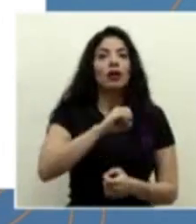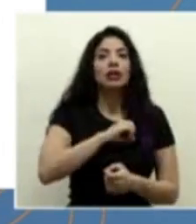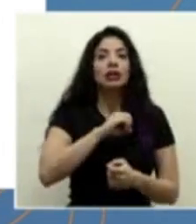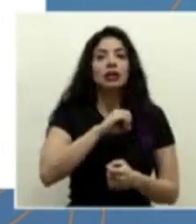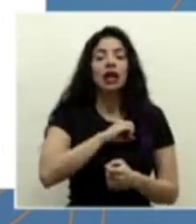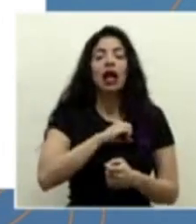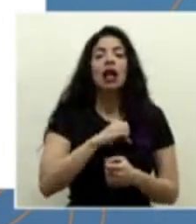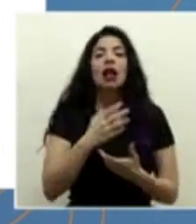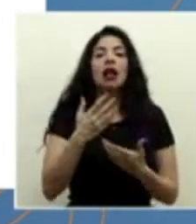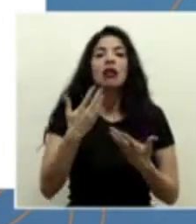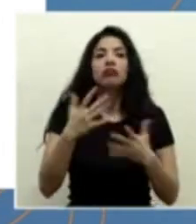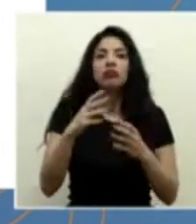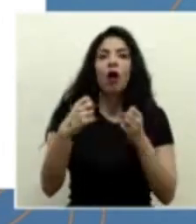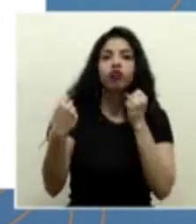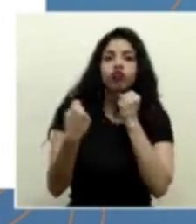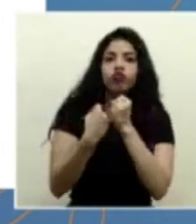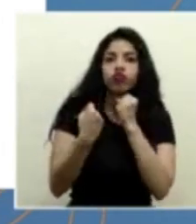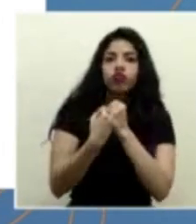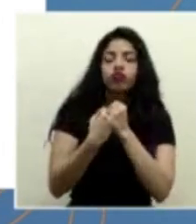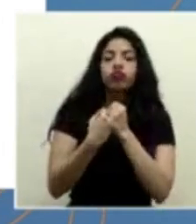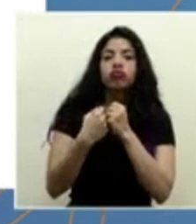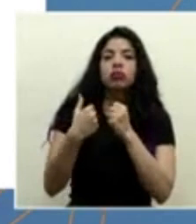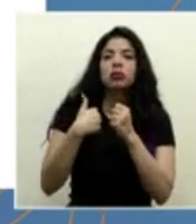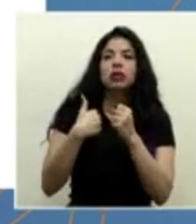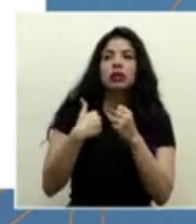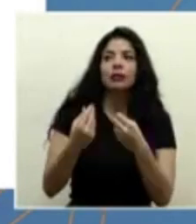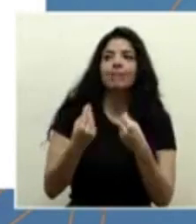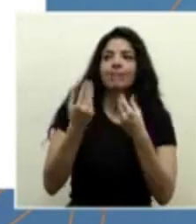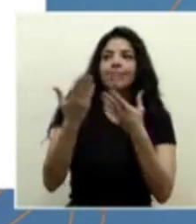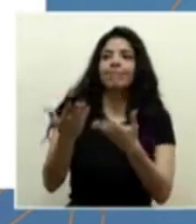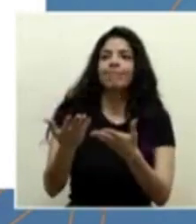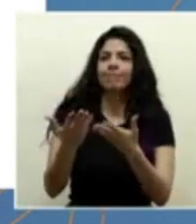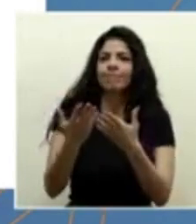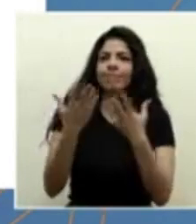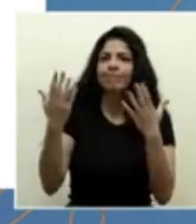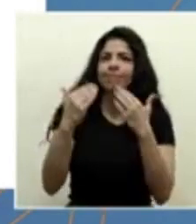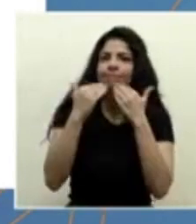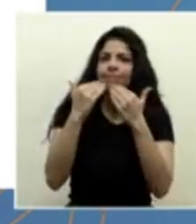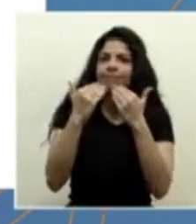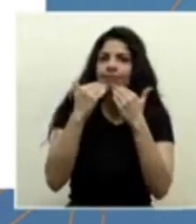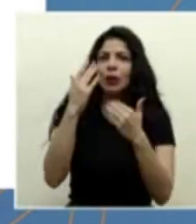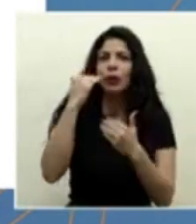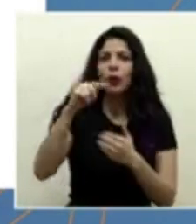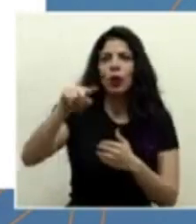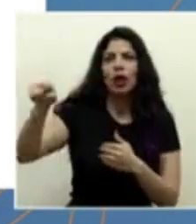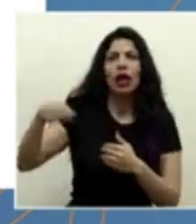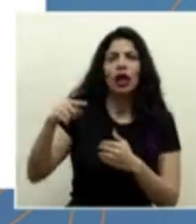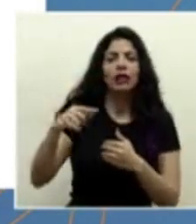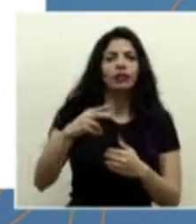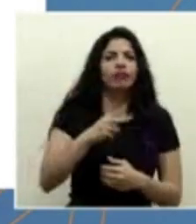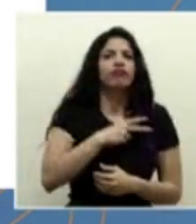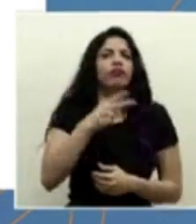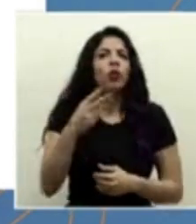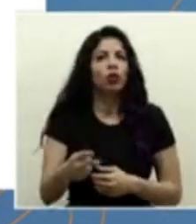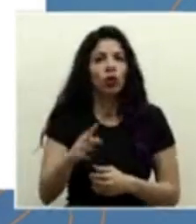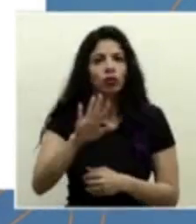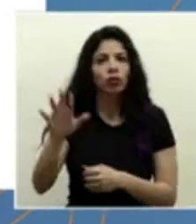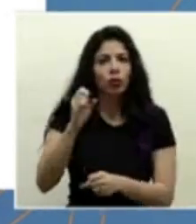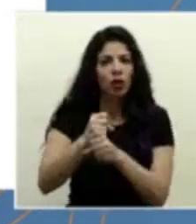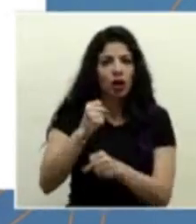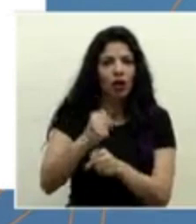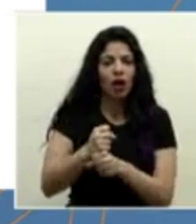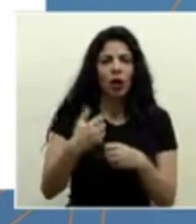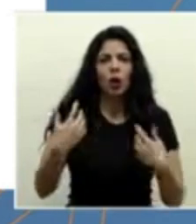apoyándonos, y a la cual extiendo un profundo agradecimiento, porque ellos lo hacen a don Oren. Es un tema que obviamente